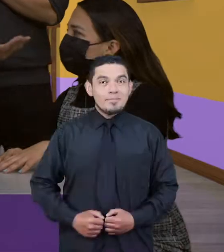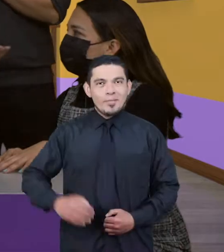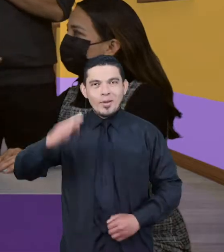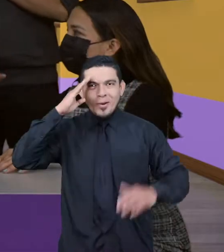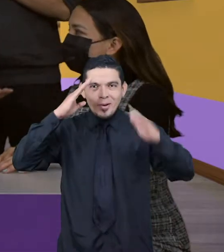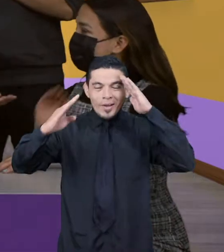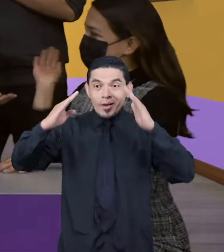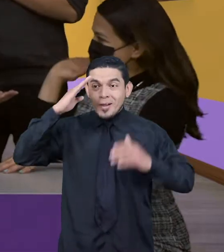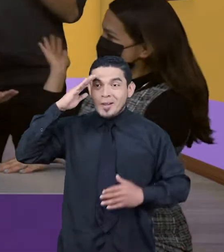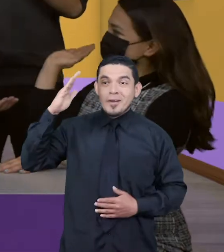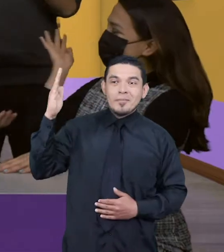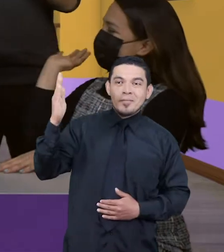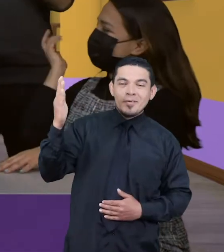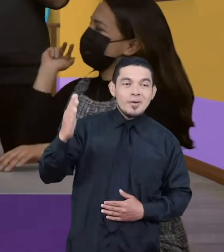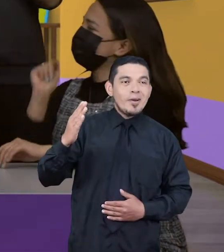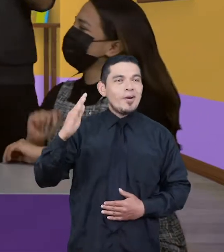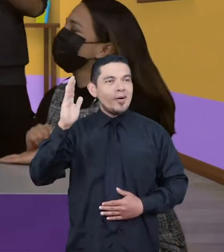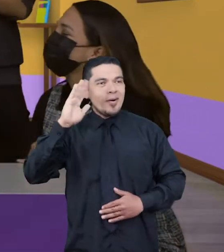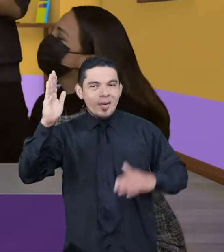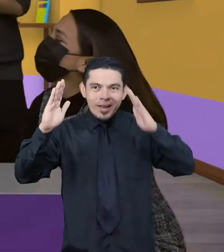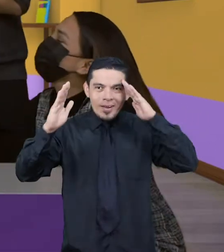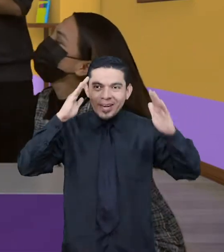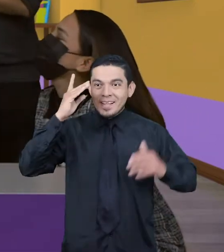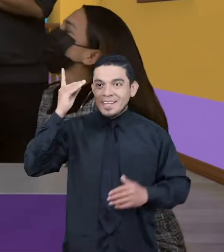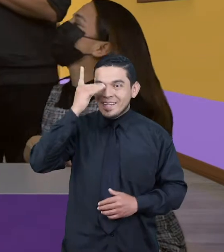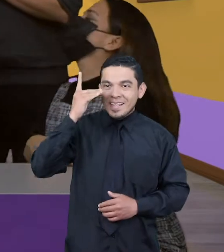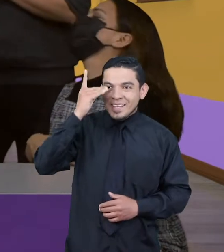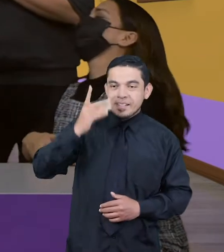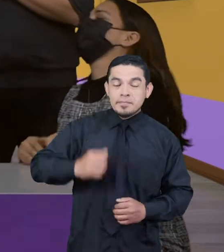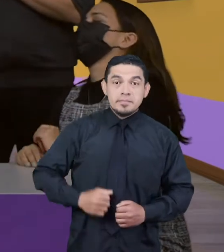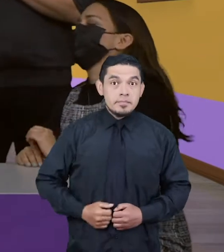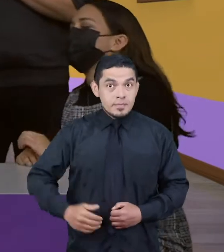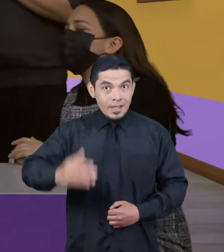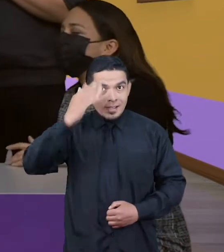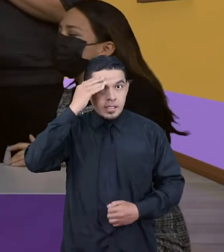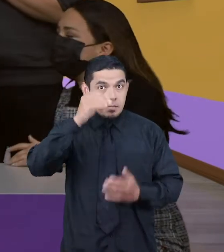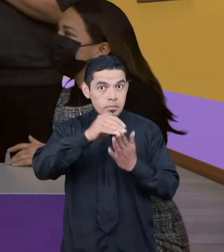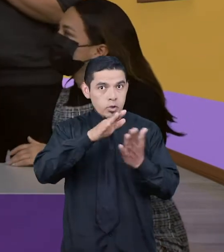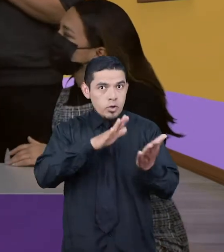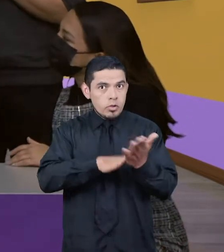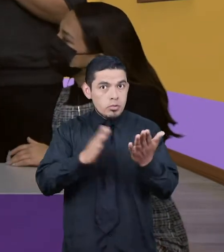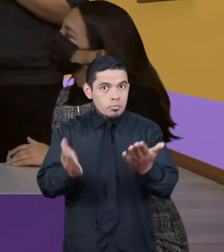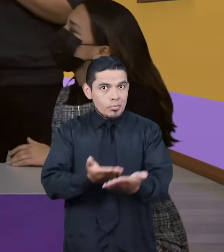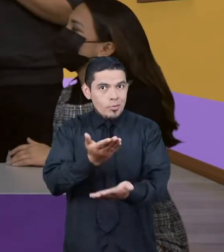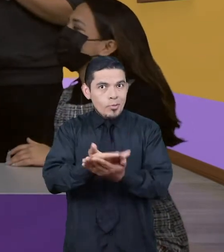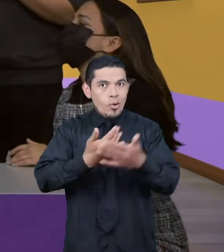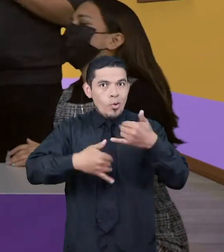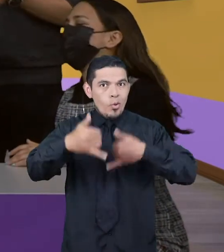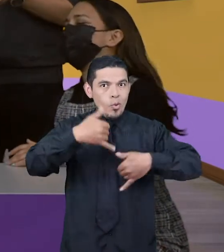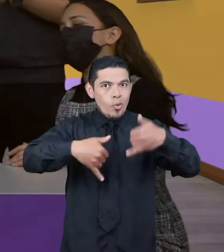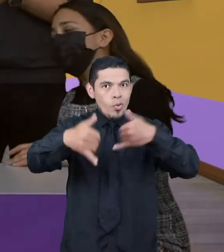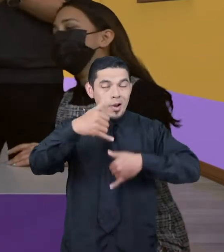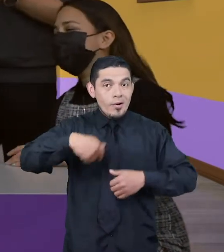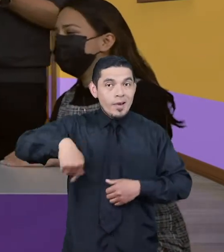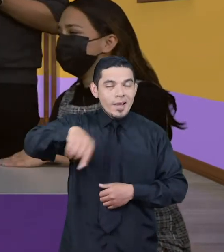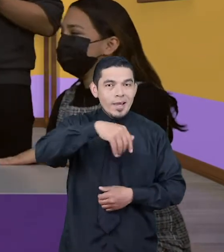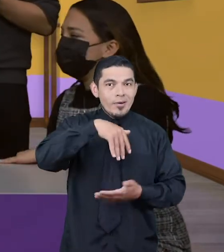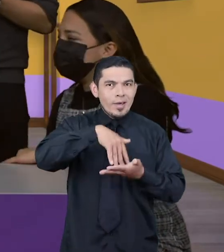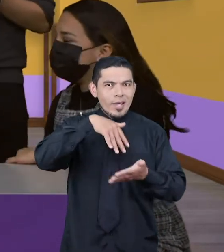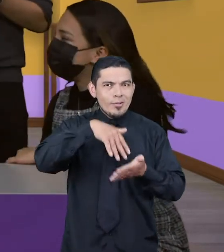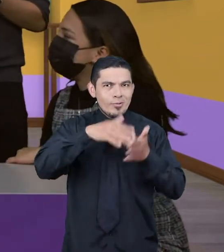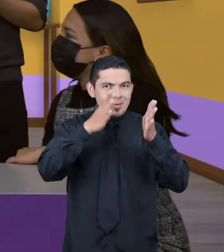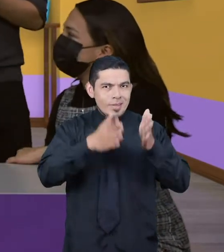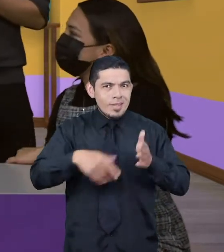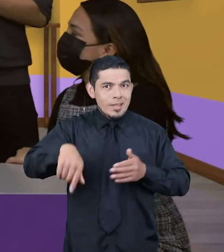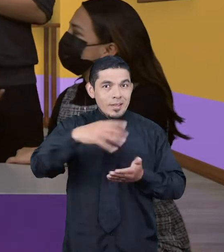¡Hola, profe! ¡Hola, profe Ana! ¿Saben? En este proyecto yo quisiera plantear un juego para que nuestros estudiantes